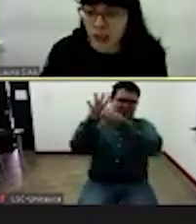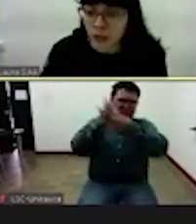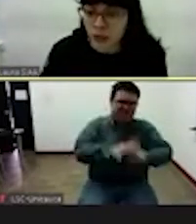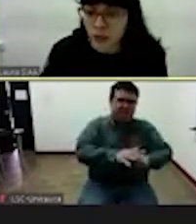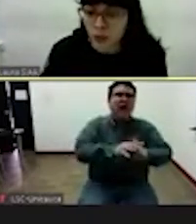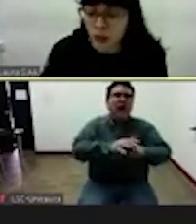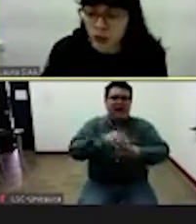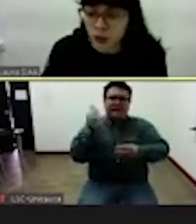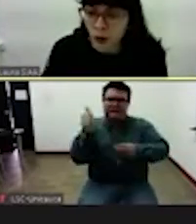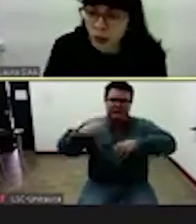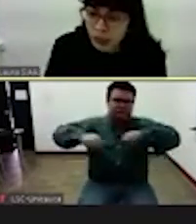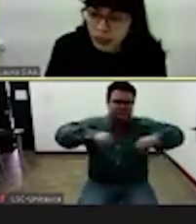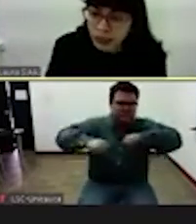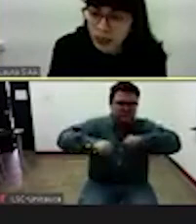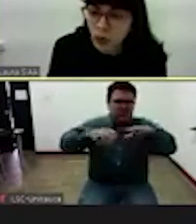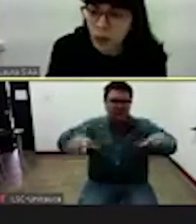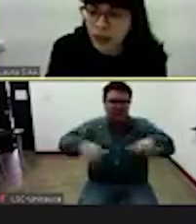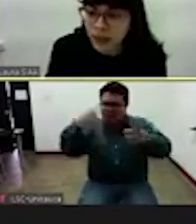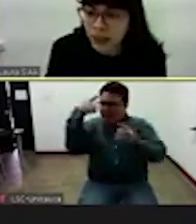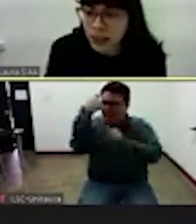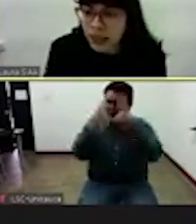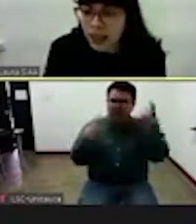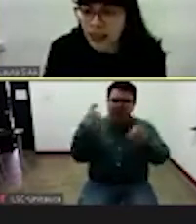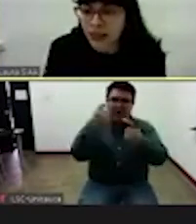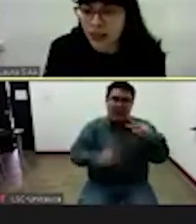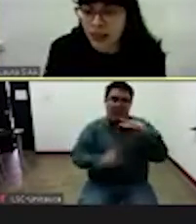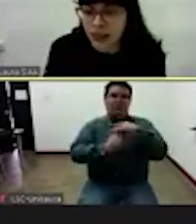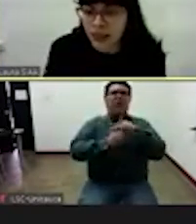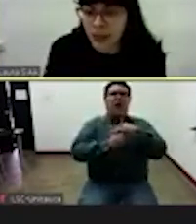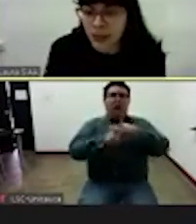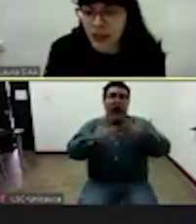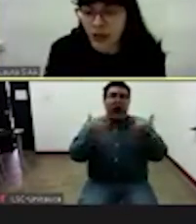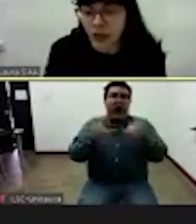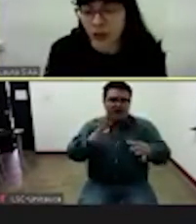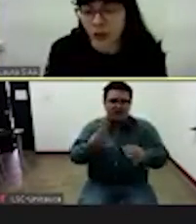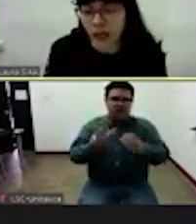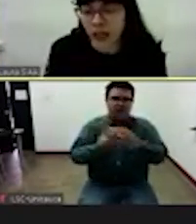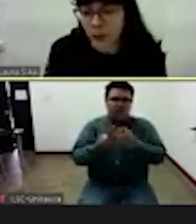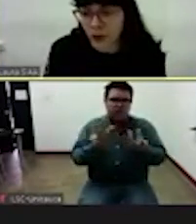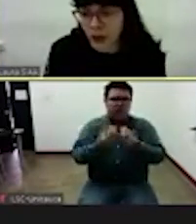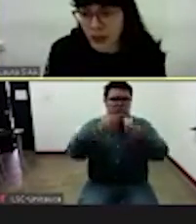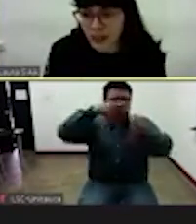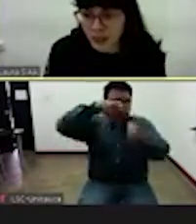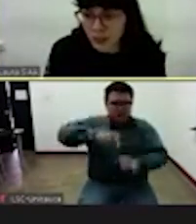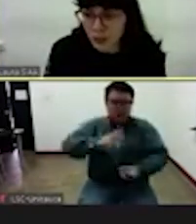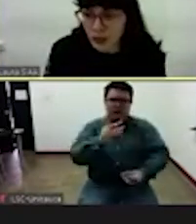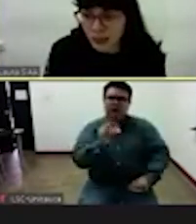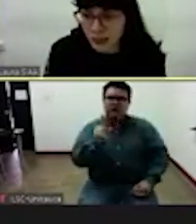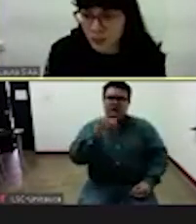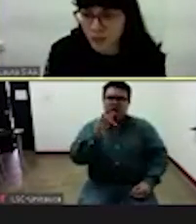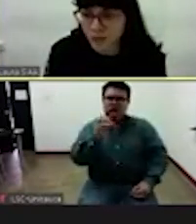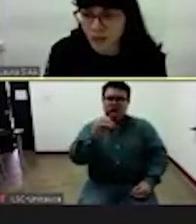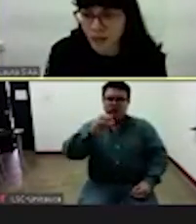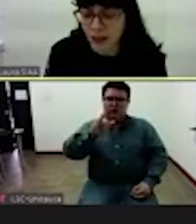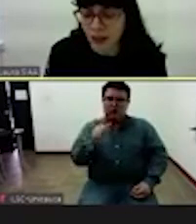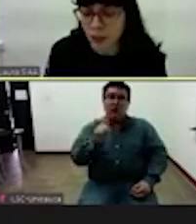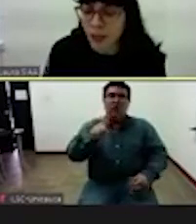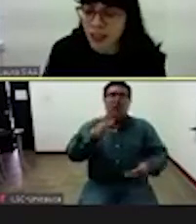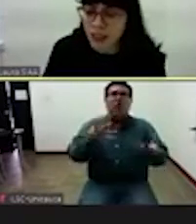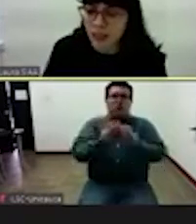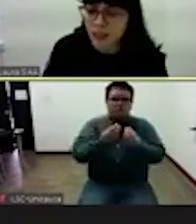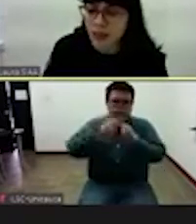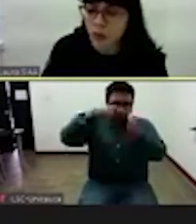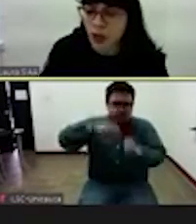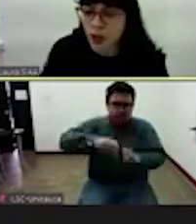comunitarios en su municipio de origen y actualmente es integrante del semillero distopía del programa de ciencia política la